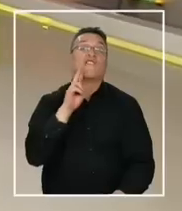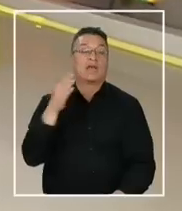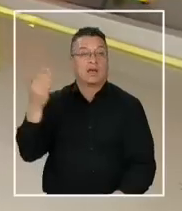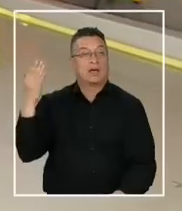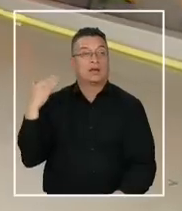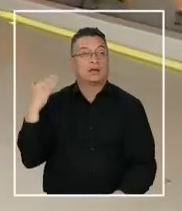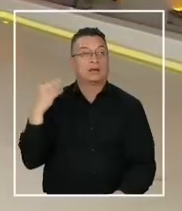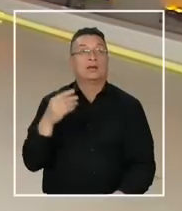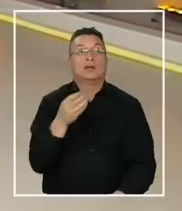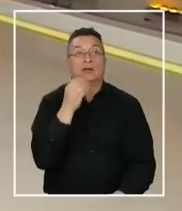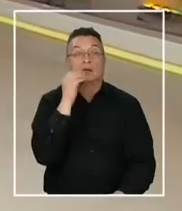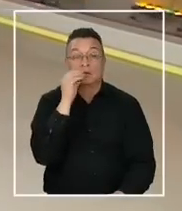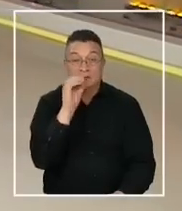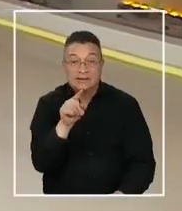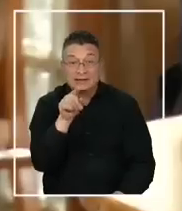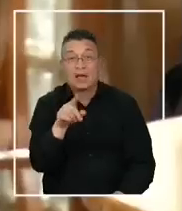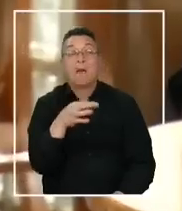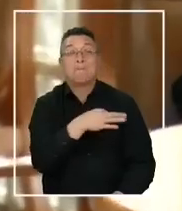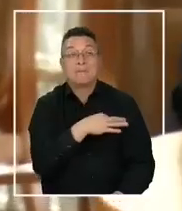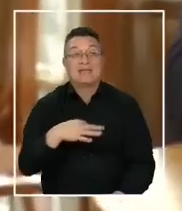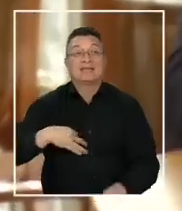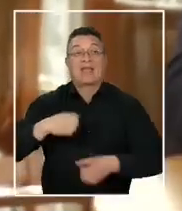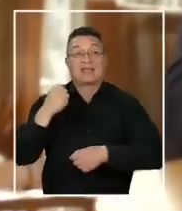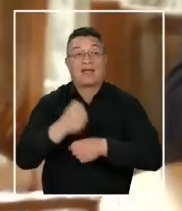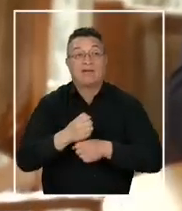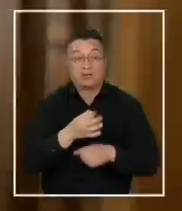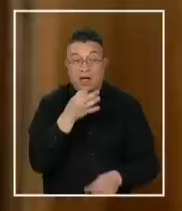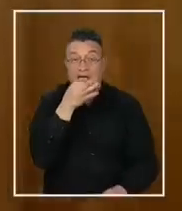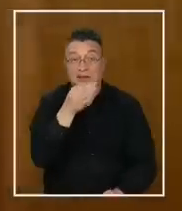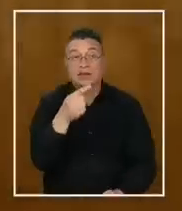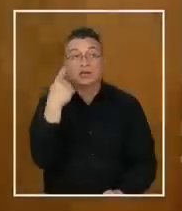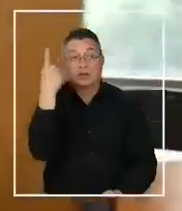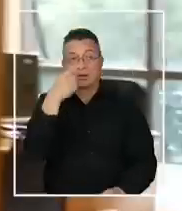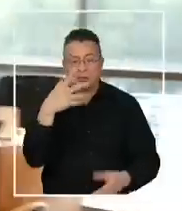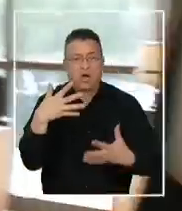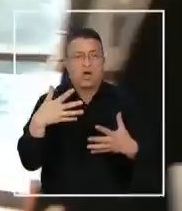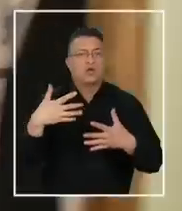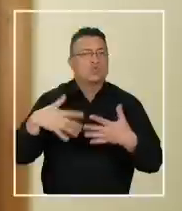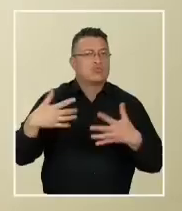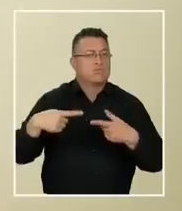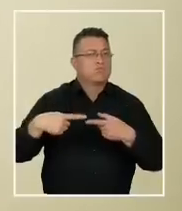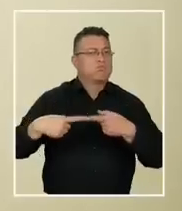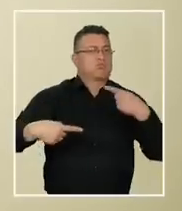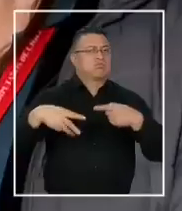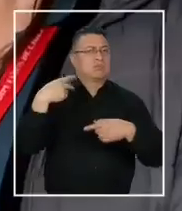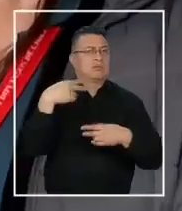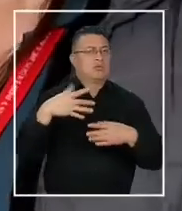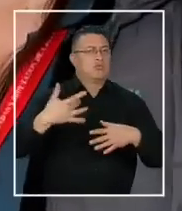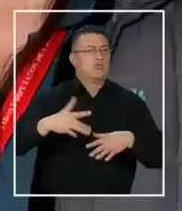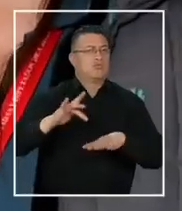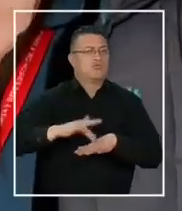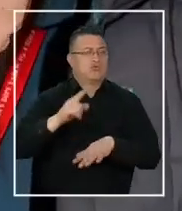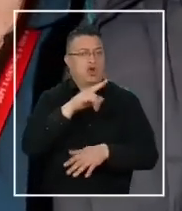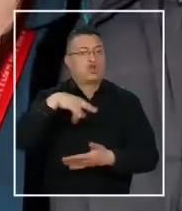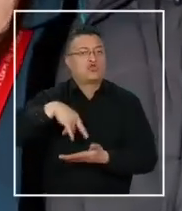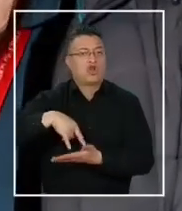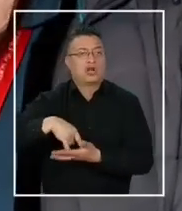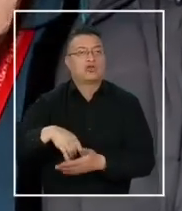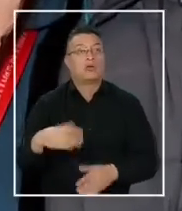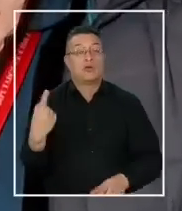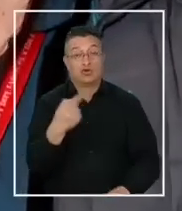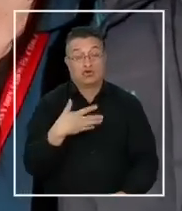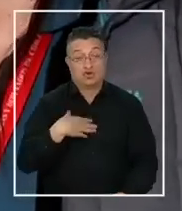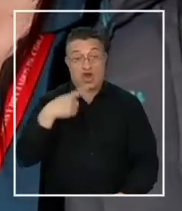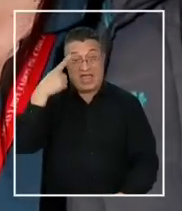calificadas de esta manera por la ministra del Trabajo cuando la atención se había apoderado del Congreso Nacional. Creemos que se